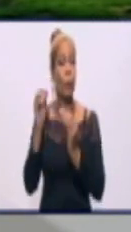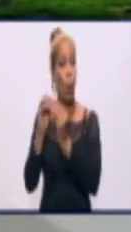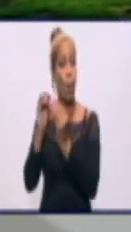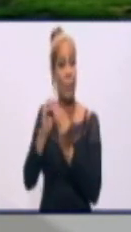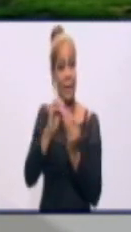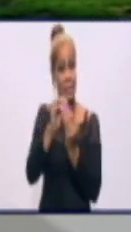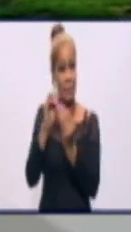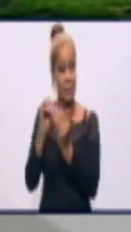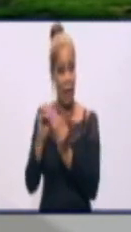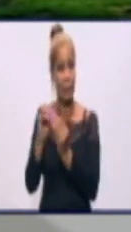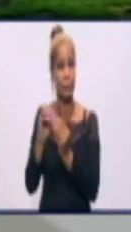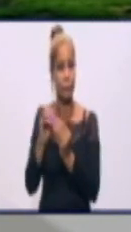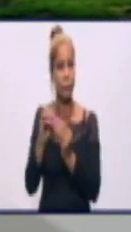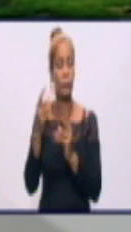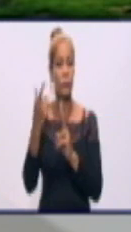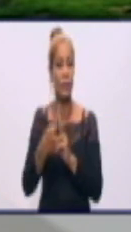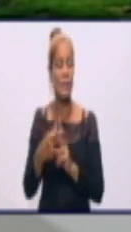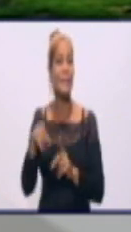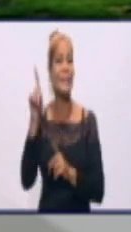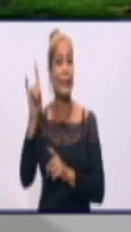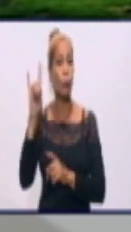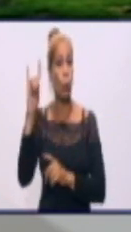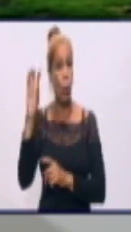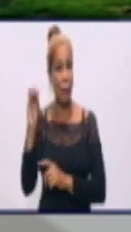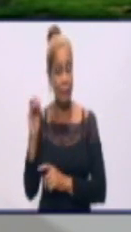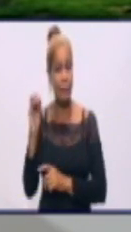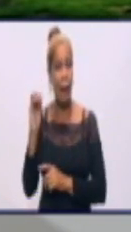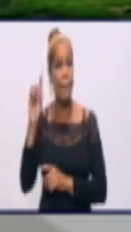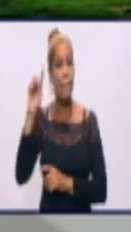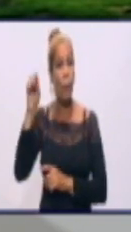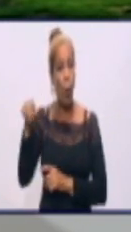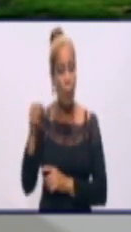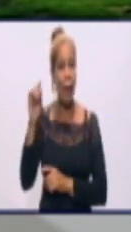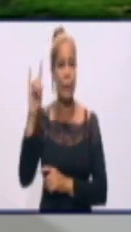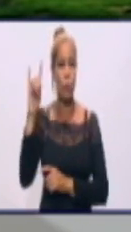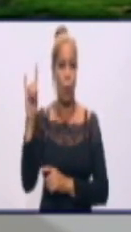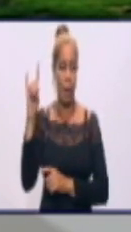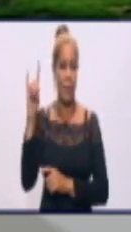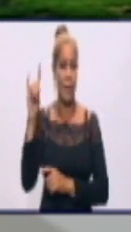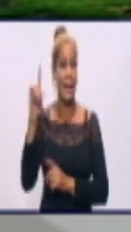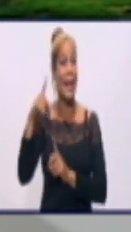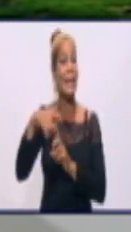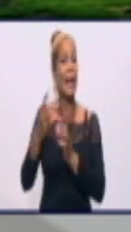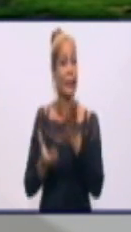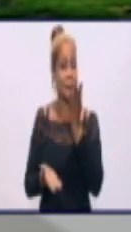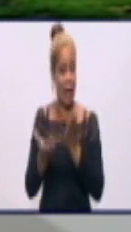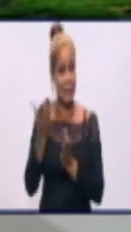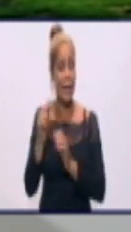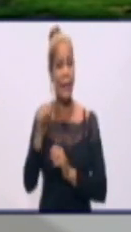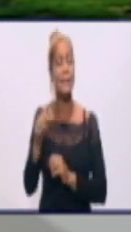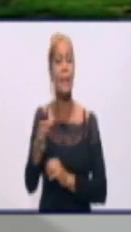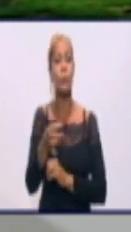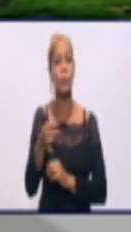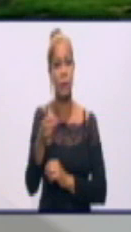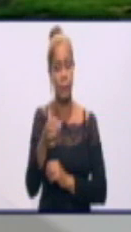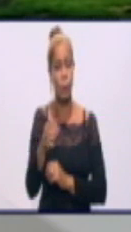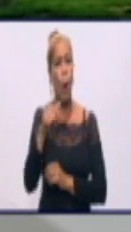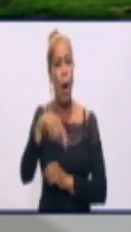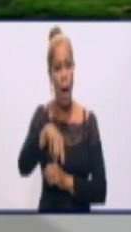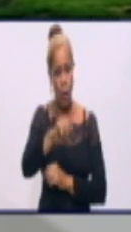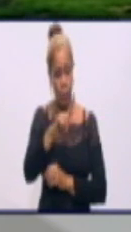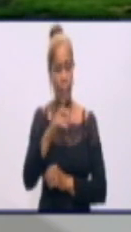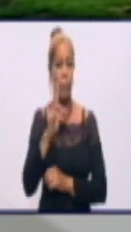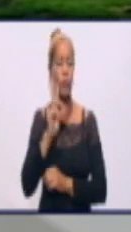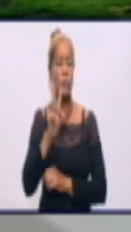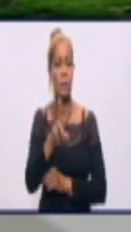Registra un 190.9 como tasa de incidencia a la COVID-19 en ese costero municipio. Y nos vamos hasta allá con el